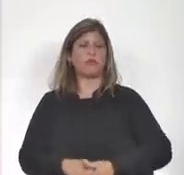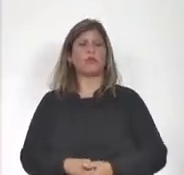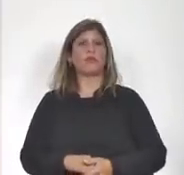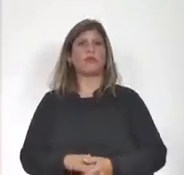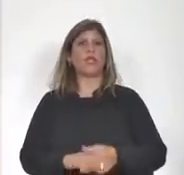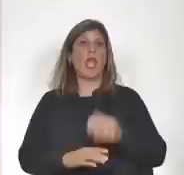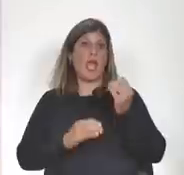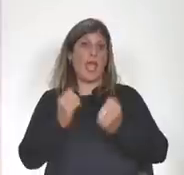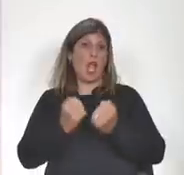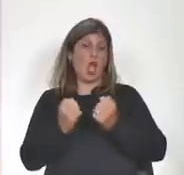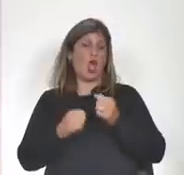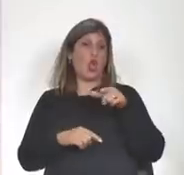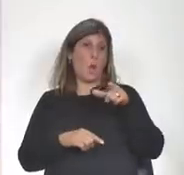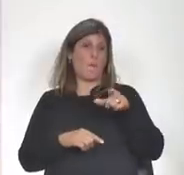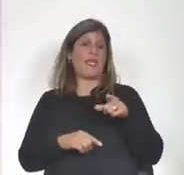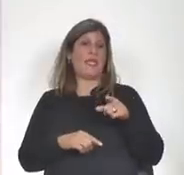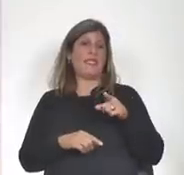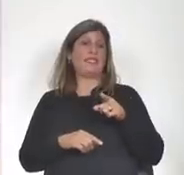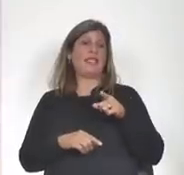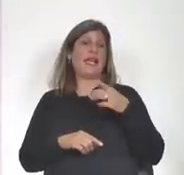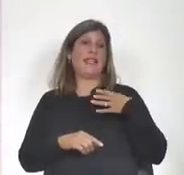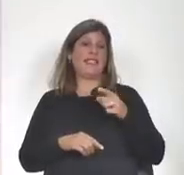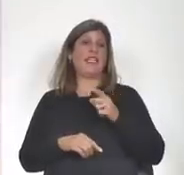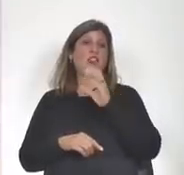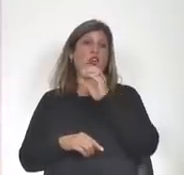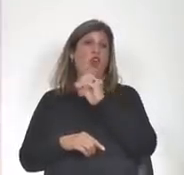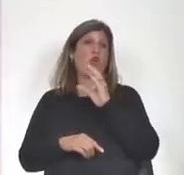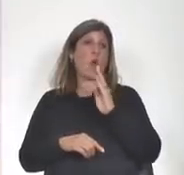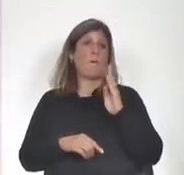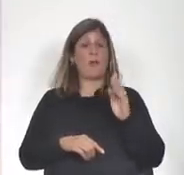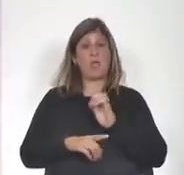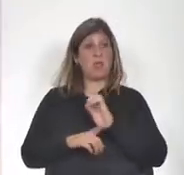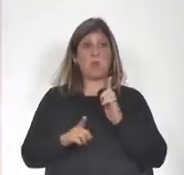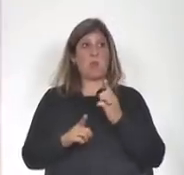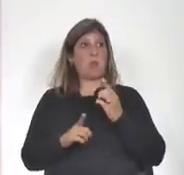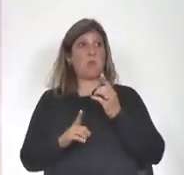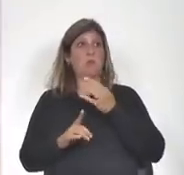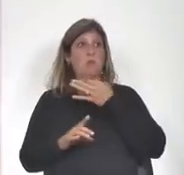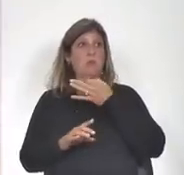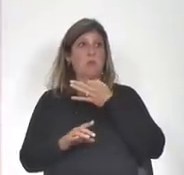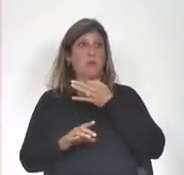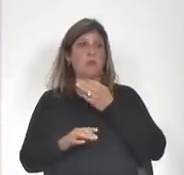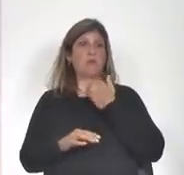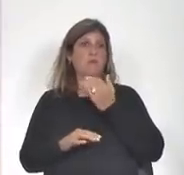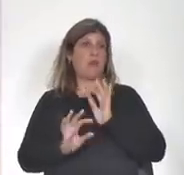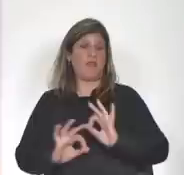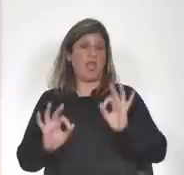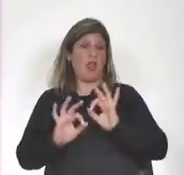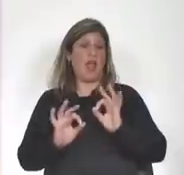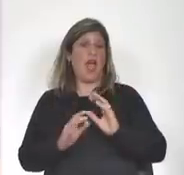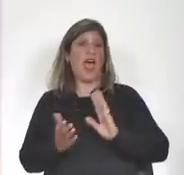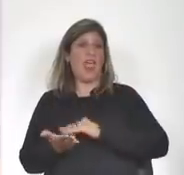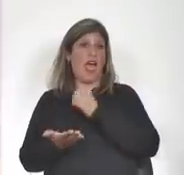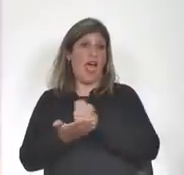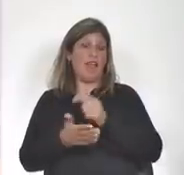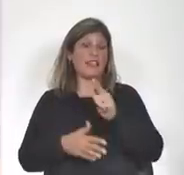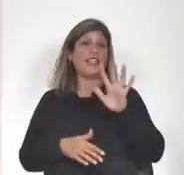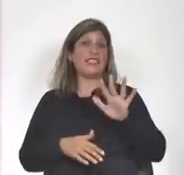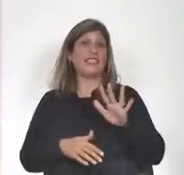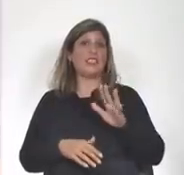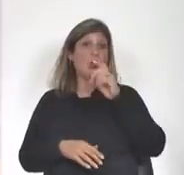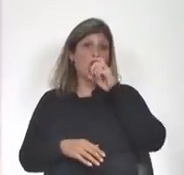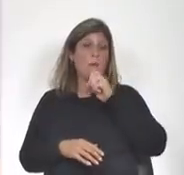El economista Alfie ha dicho públicamente lo dijo en estos últimos días no haberse enterado hasta el 5 de marzo hasta el día en que se hizo